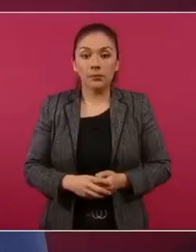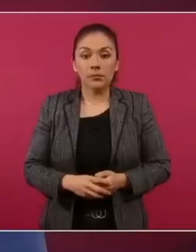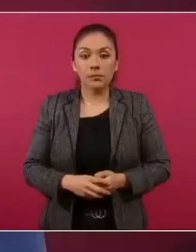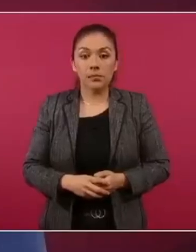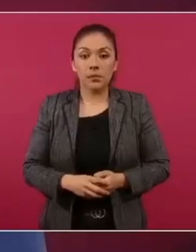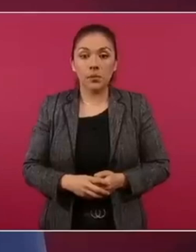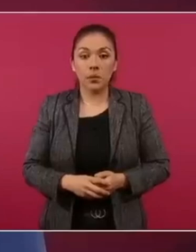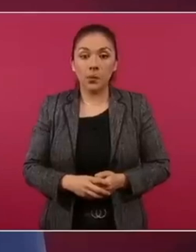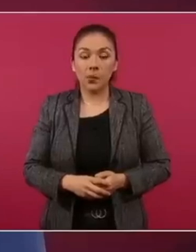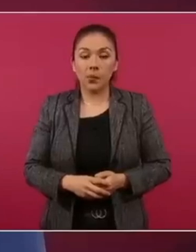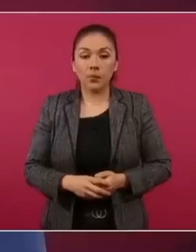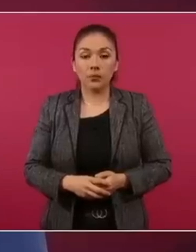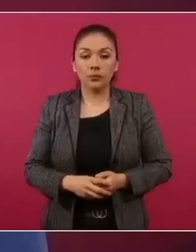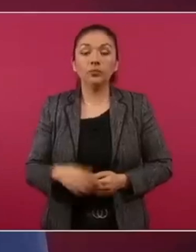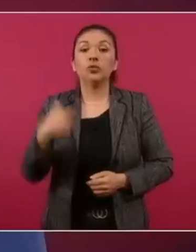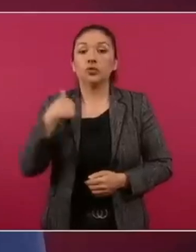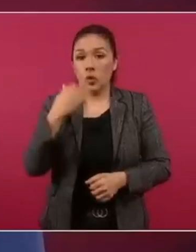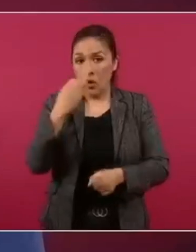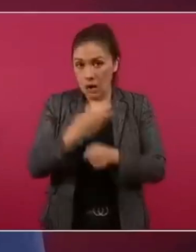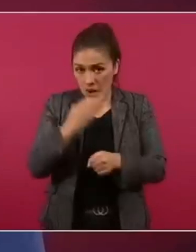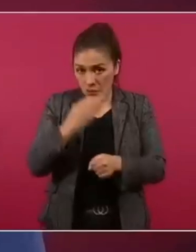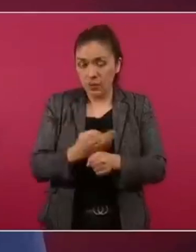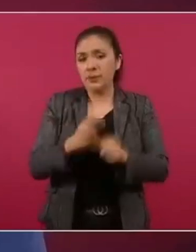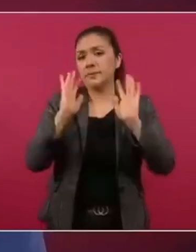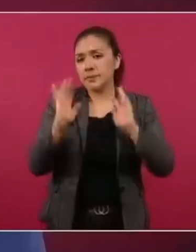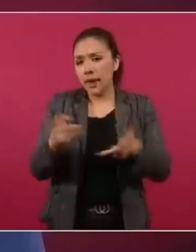Se los voy